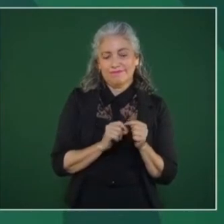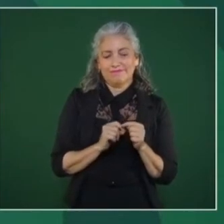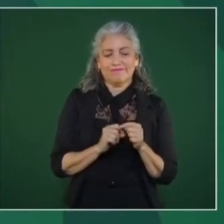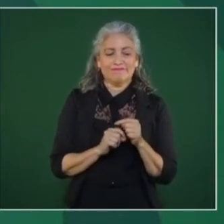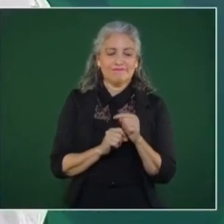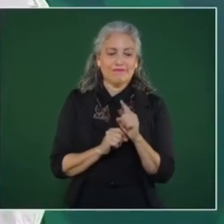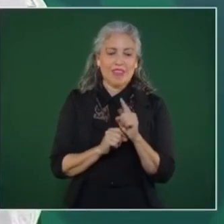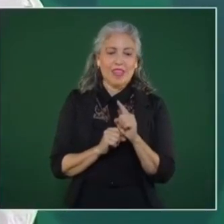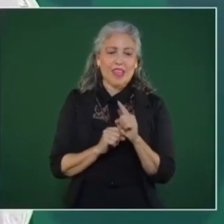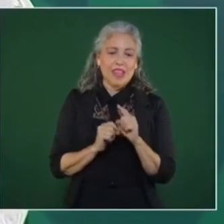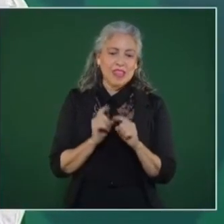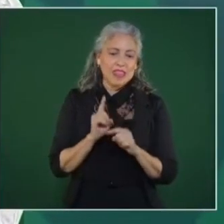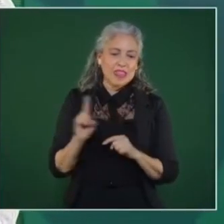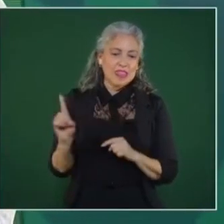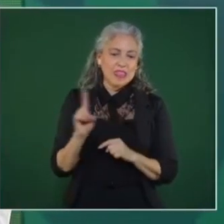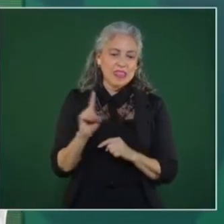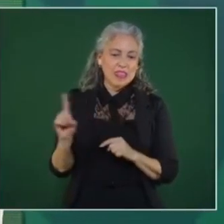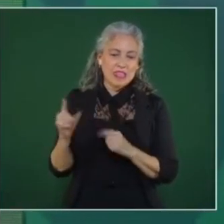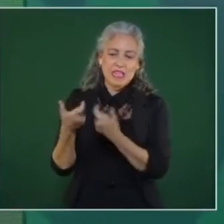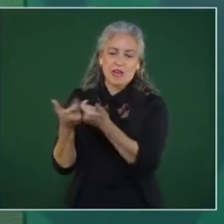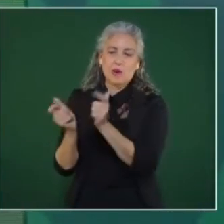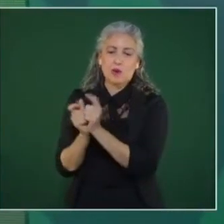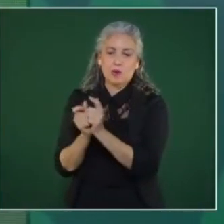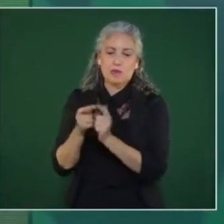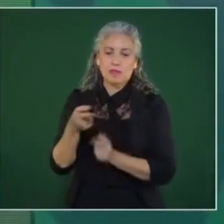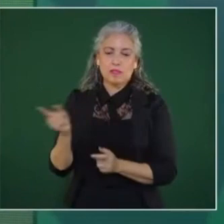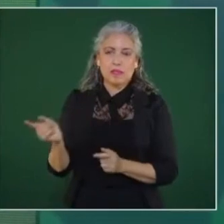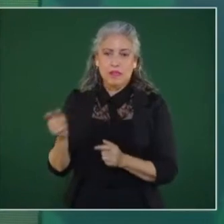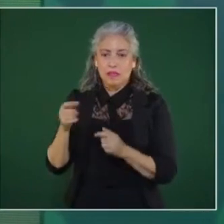conservadores,